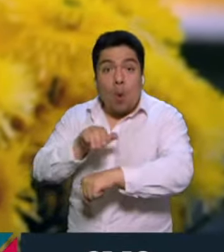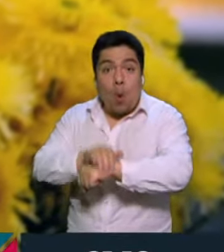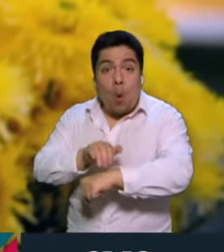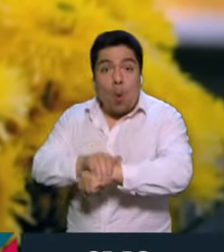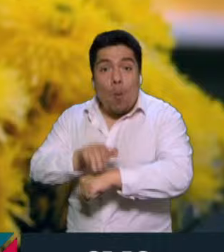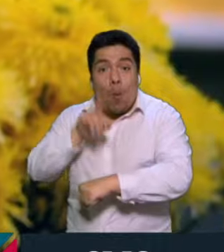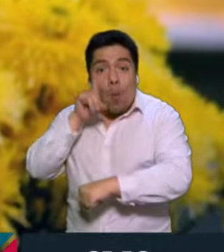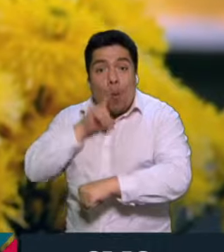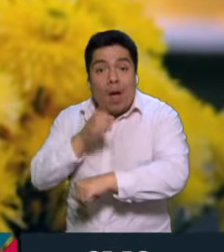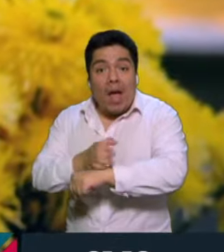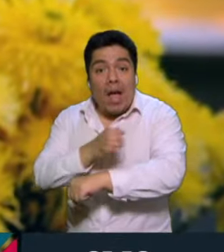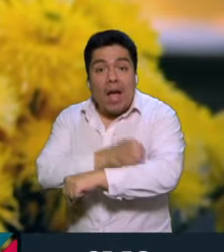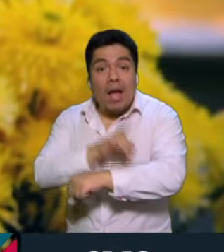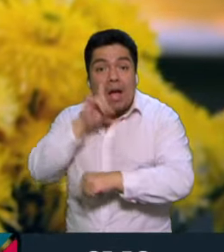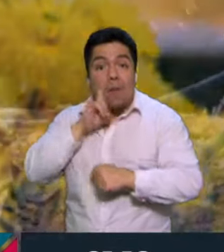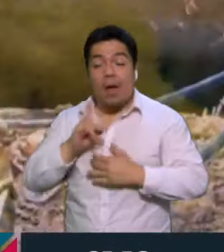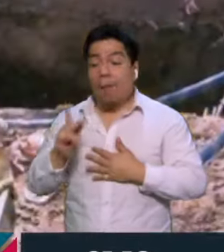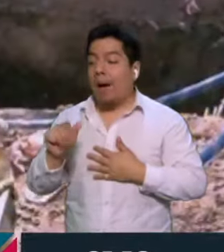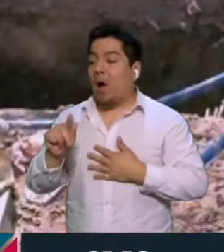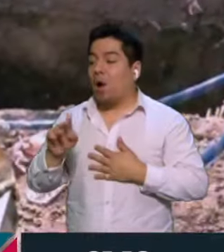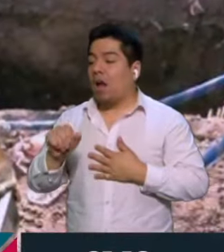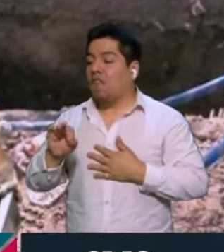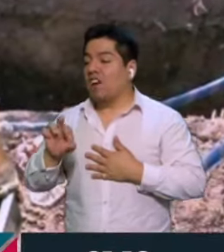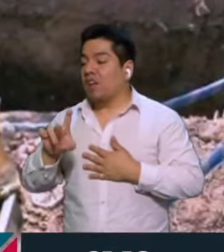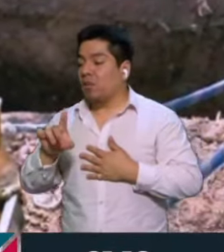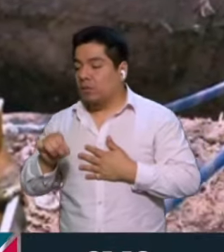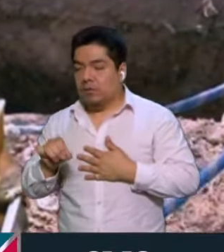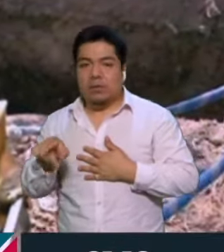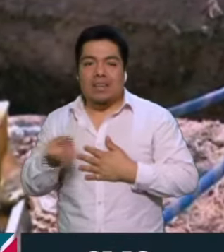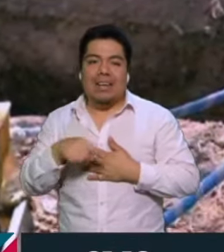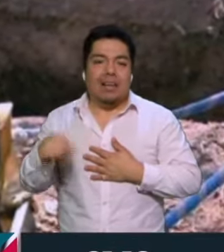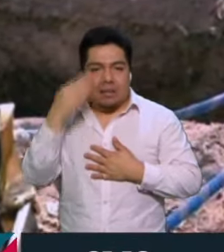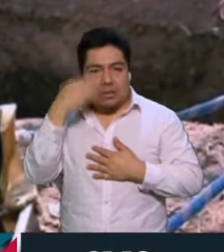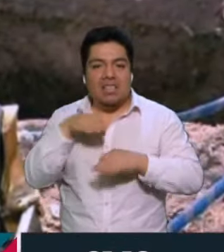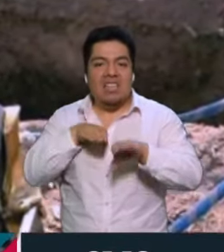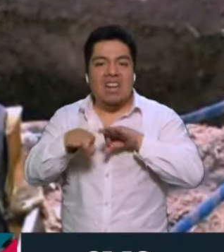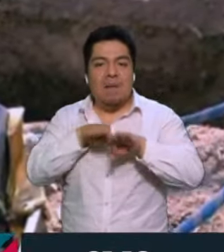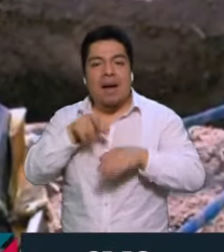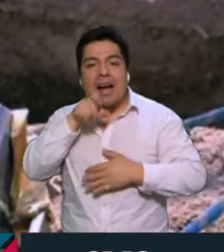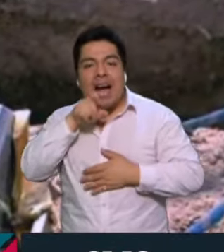compañera Paola Buenrostro, ambas de oficio sexoservidoras.